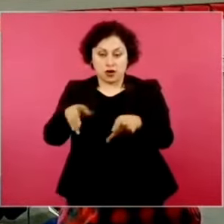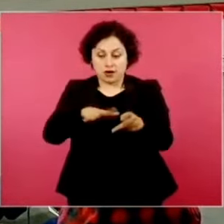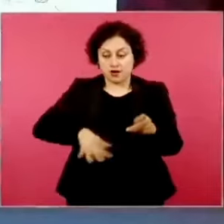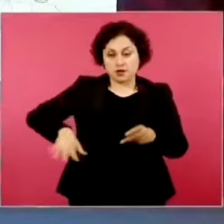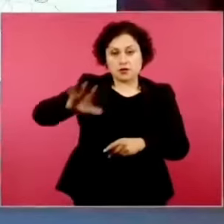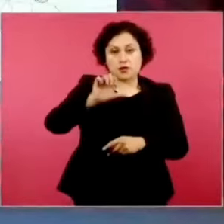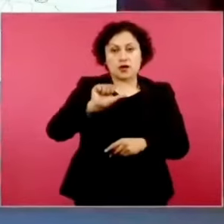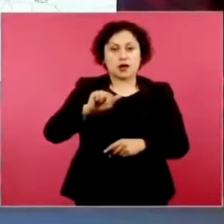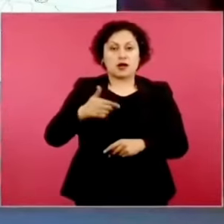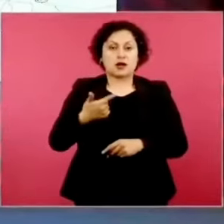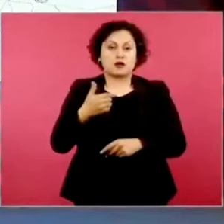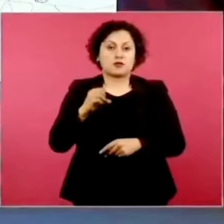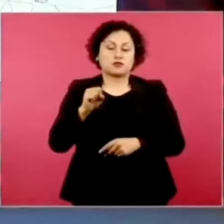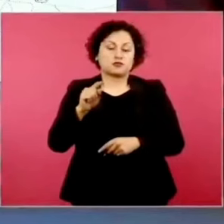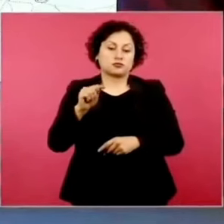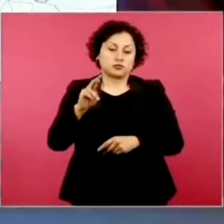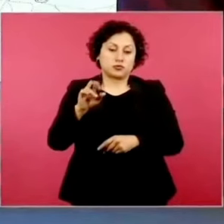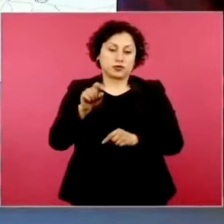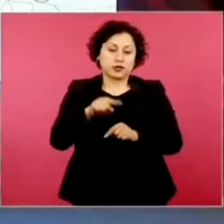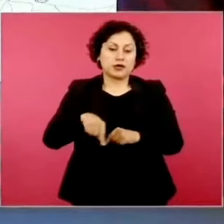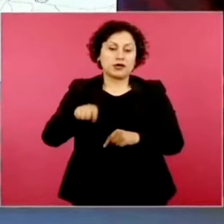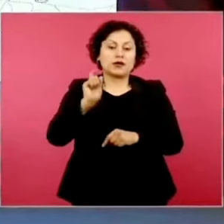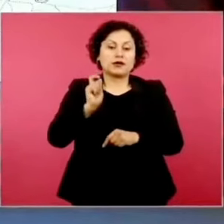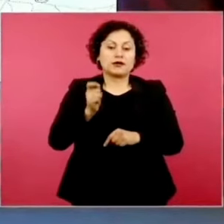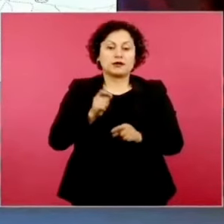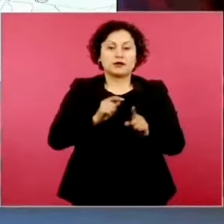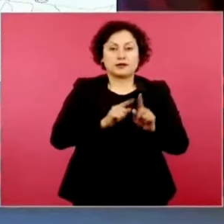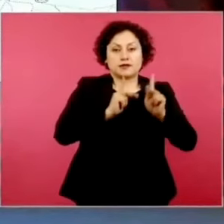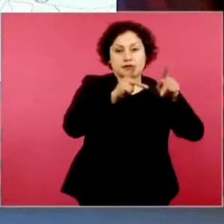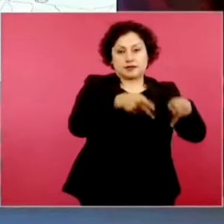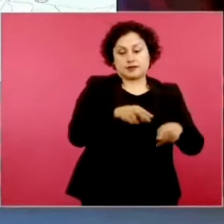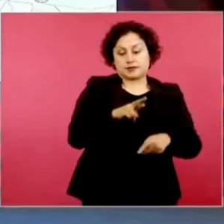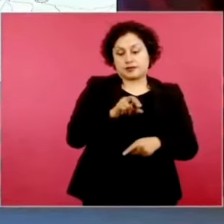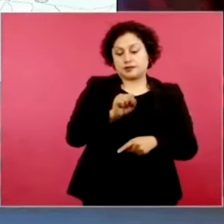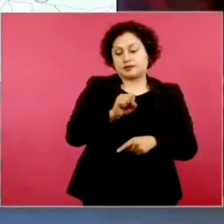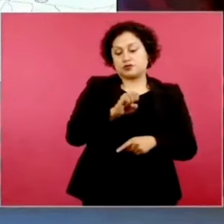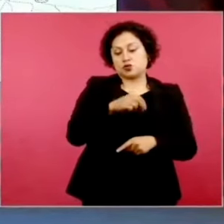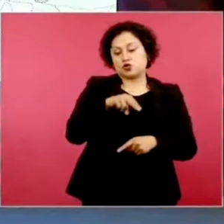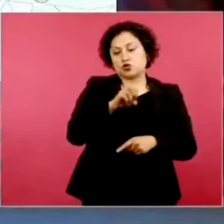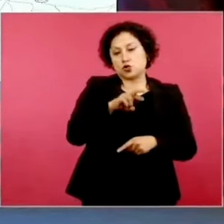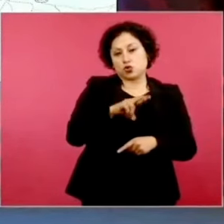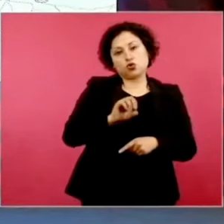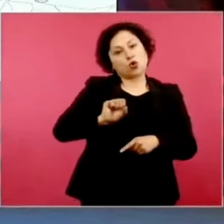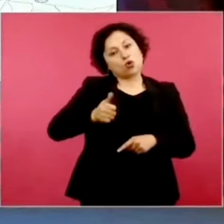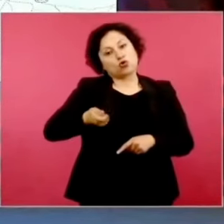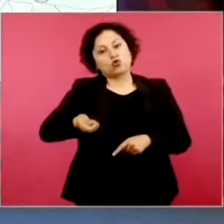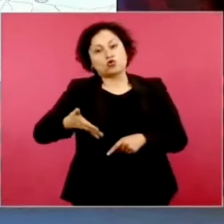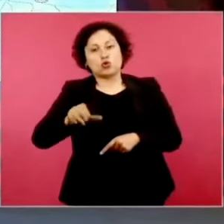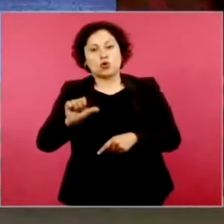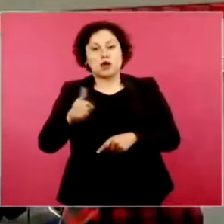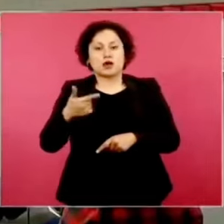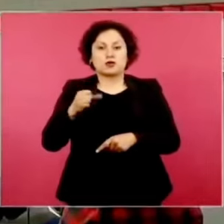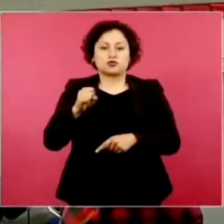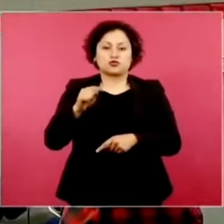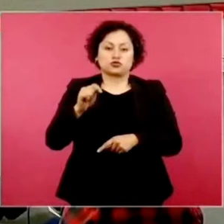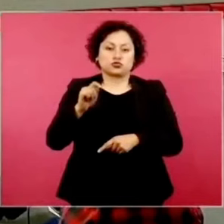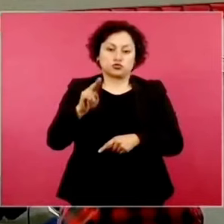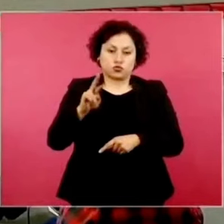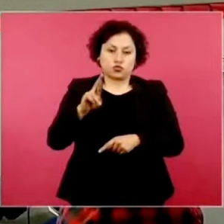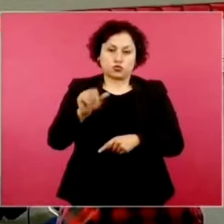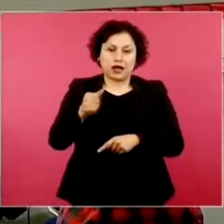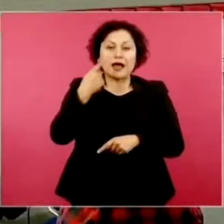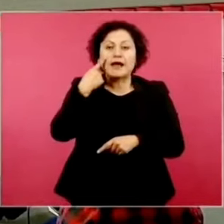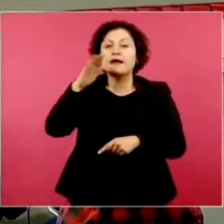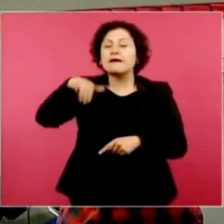uno que se llama Rizodioro y otro que se llama así, Langostura. ver, pon el último puente, a ver si ya…